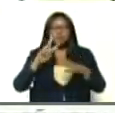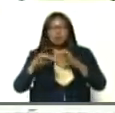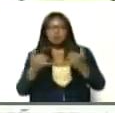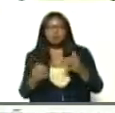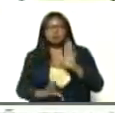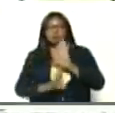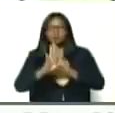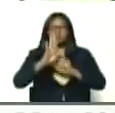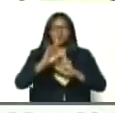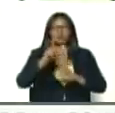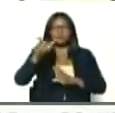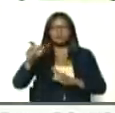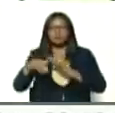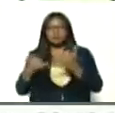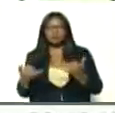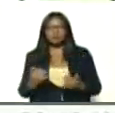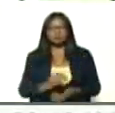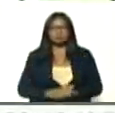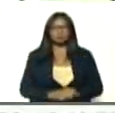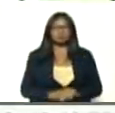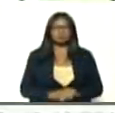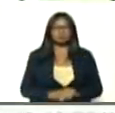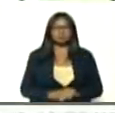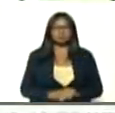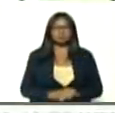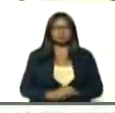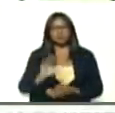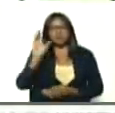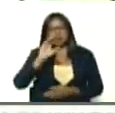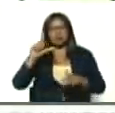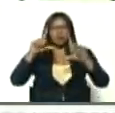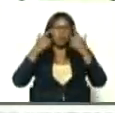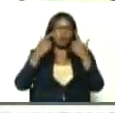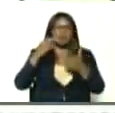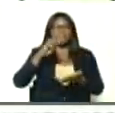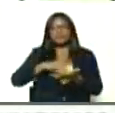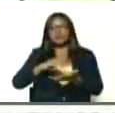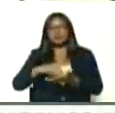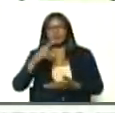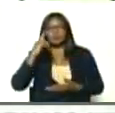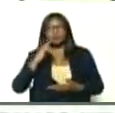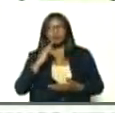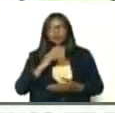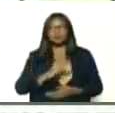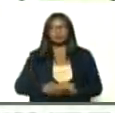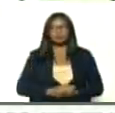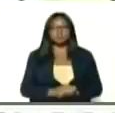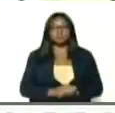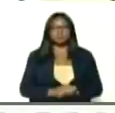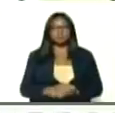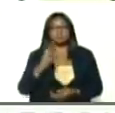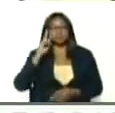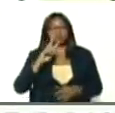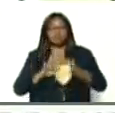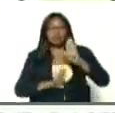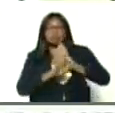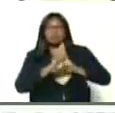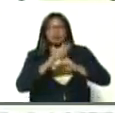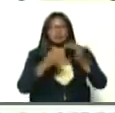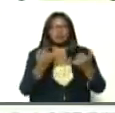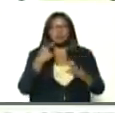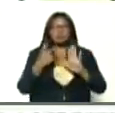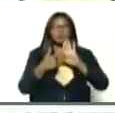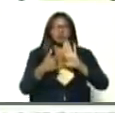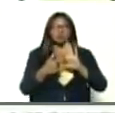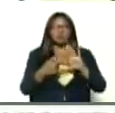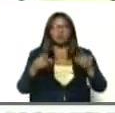incremento, de casos, Caracas, La Guaira, Miranda, Bolívar, este incremento, además de la presencia,